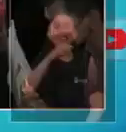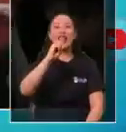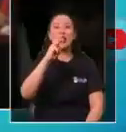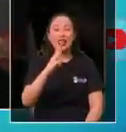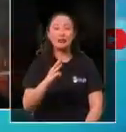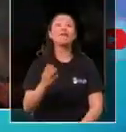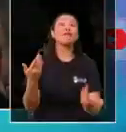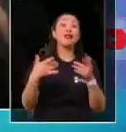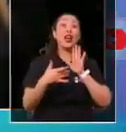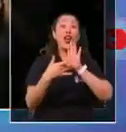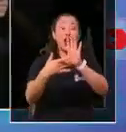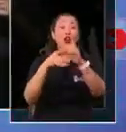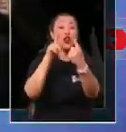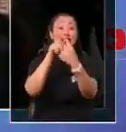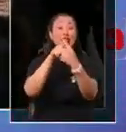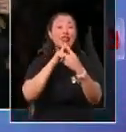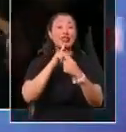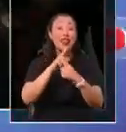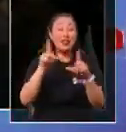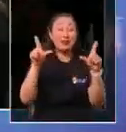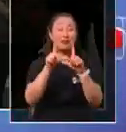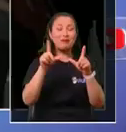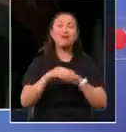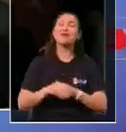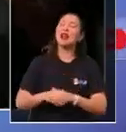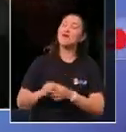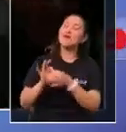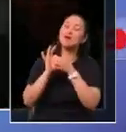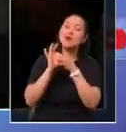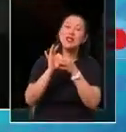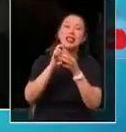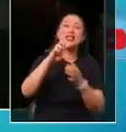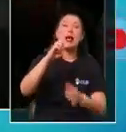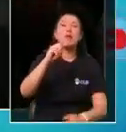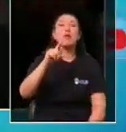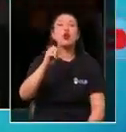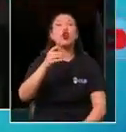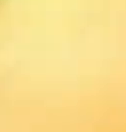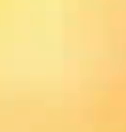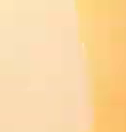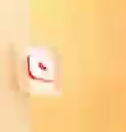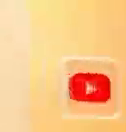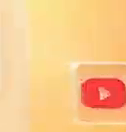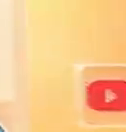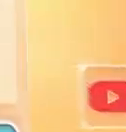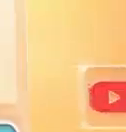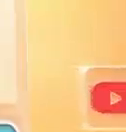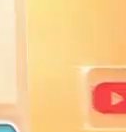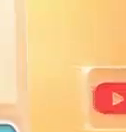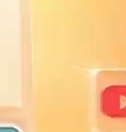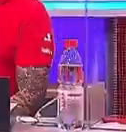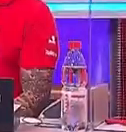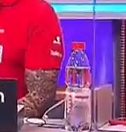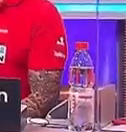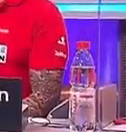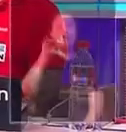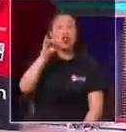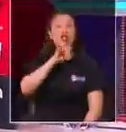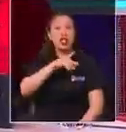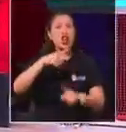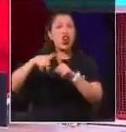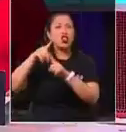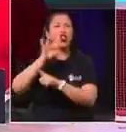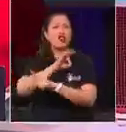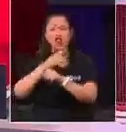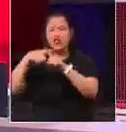Adelante, estudio. Gracias, gracias, Apolo Ramírez. Mira, quiero decirte que el Banco de Chile abrió sus puertas también a otros bancos. Está